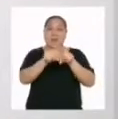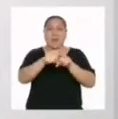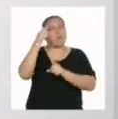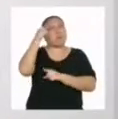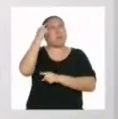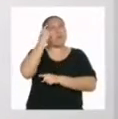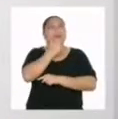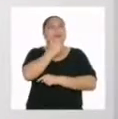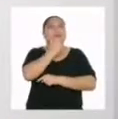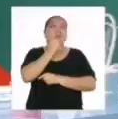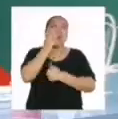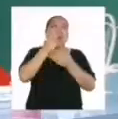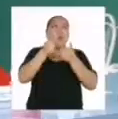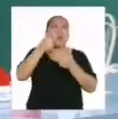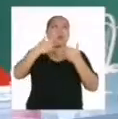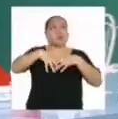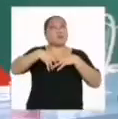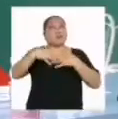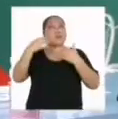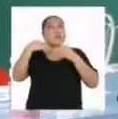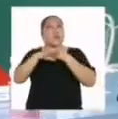pensar cuáles son.